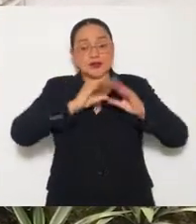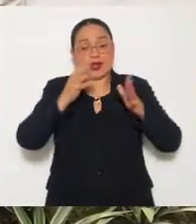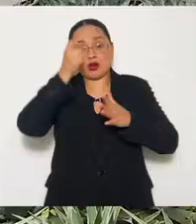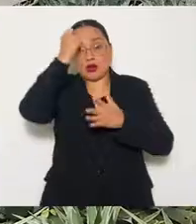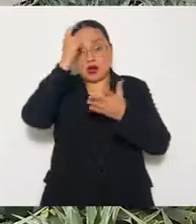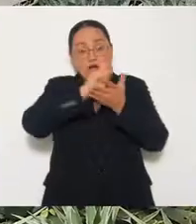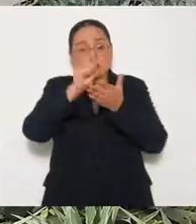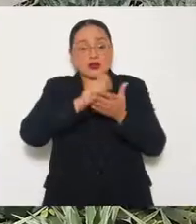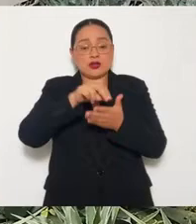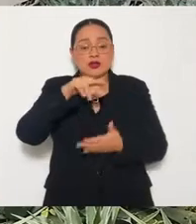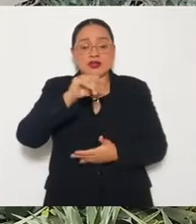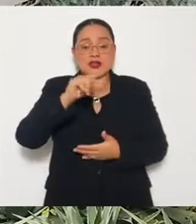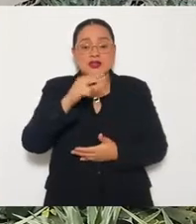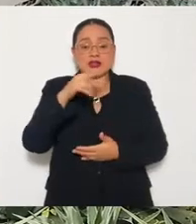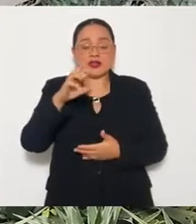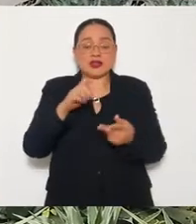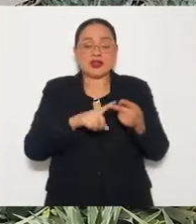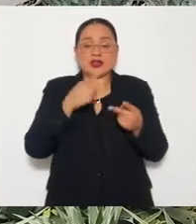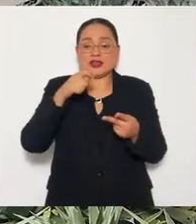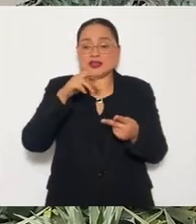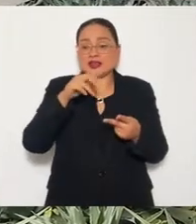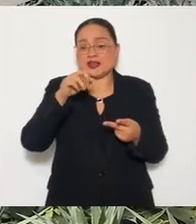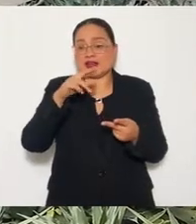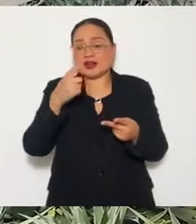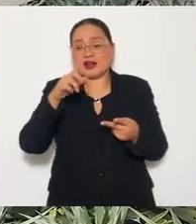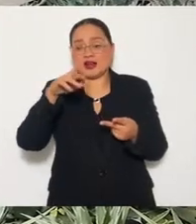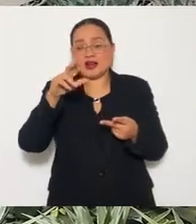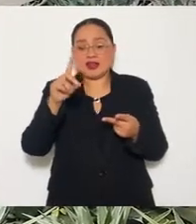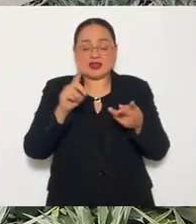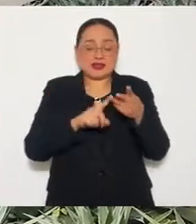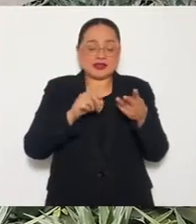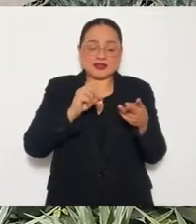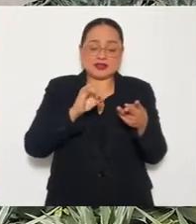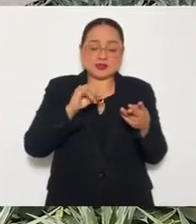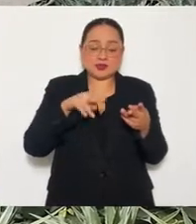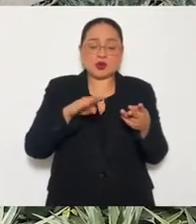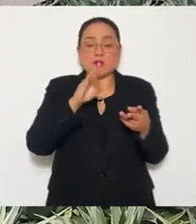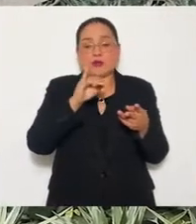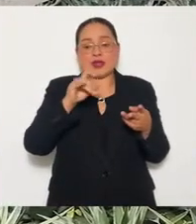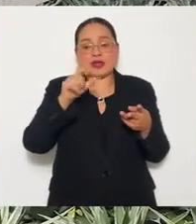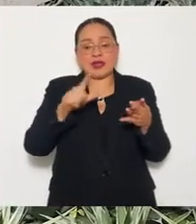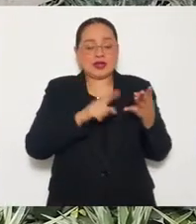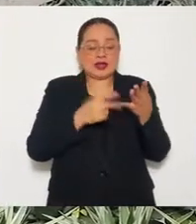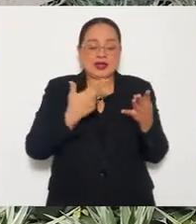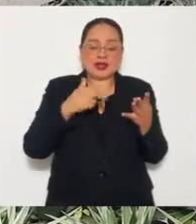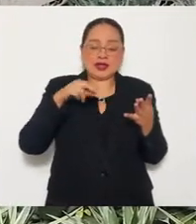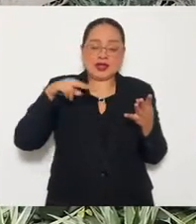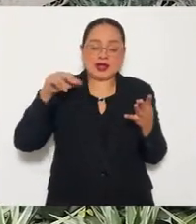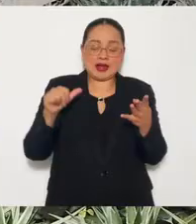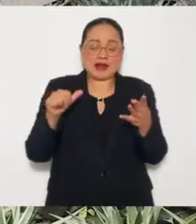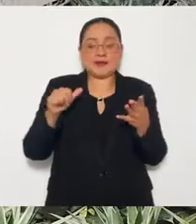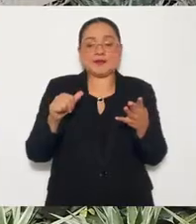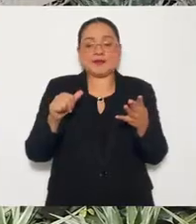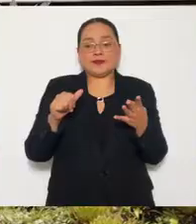sin duda. Nietzsche, Kikergar, Simón Bale y Hannah Arendt.